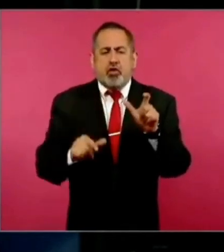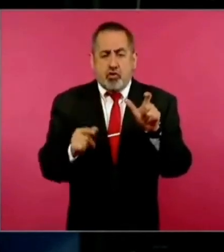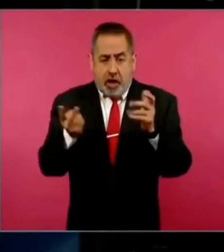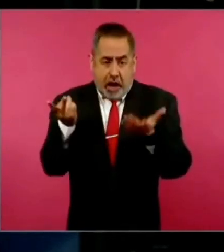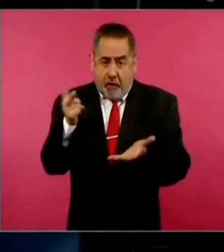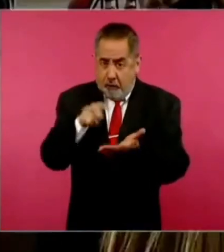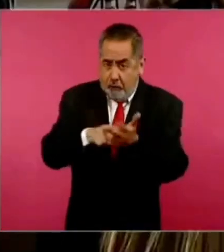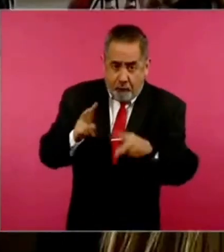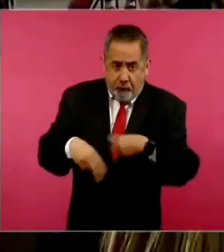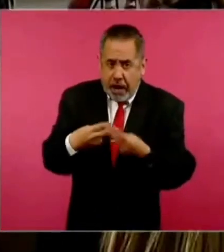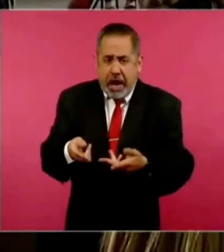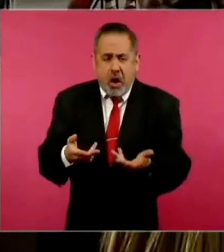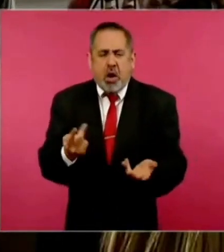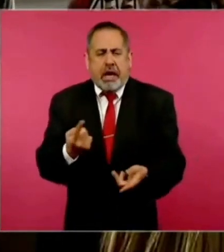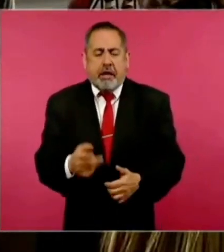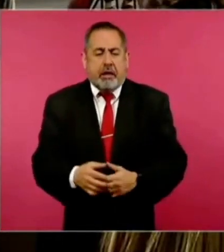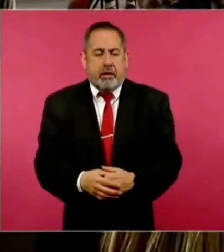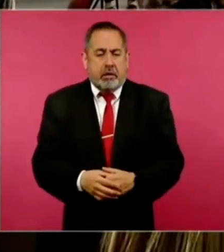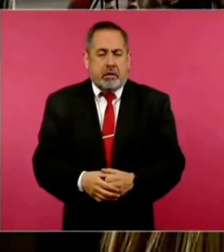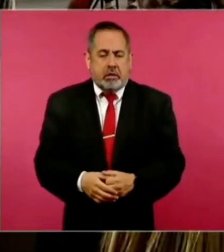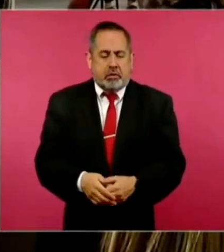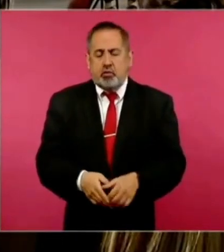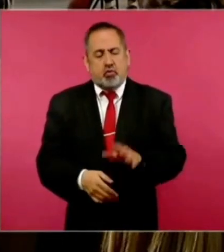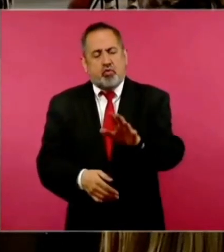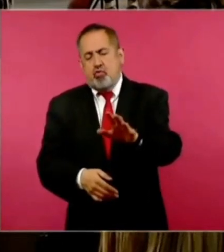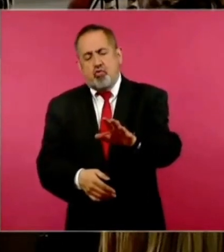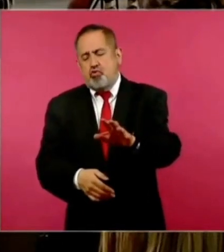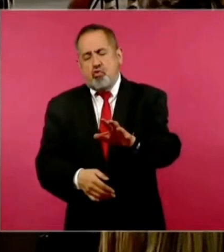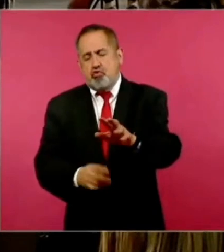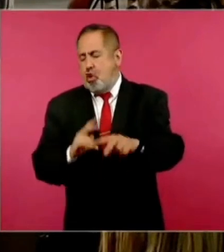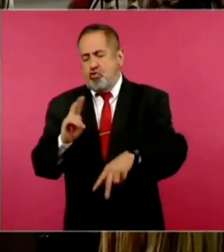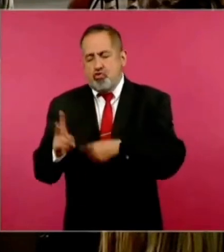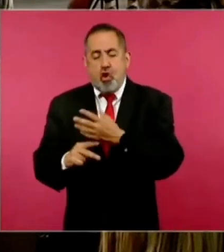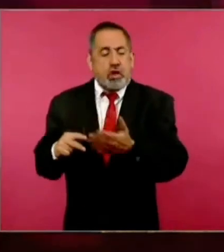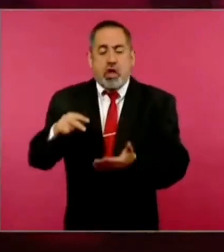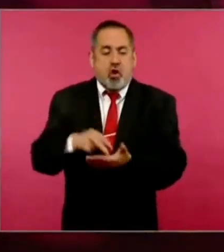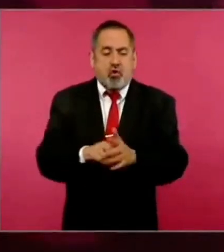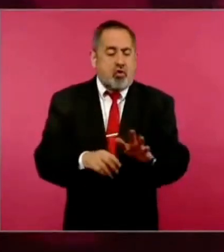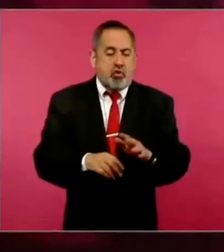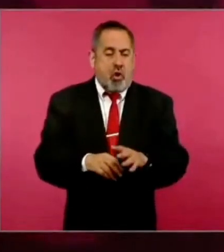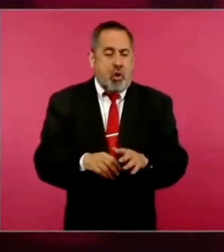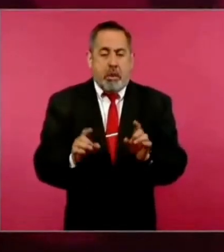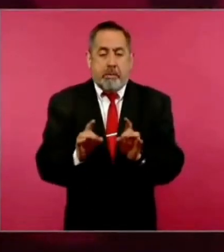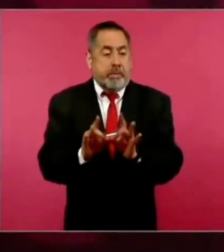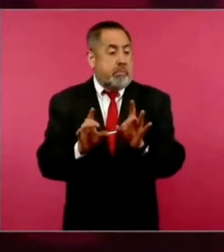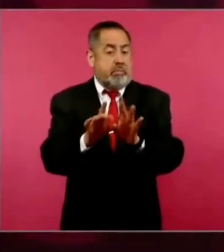o no. Sí, no llegó porque se dieron las cosas,